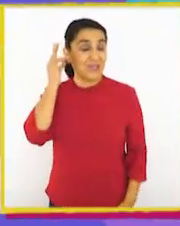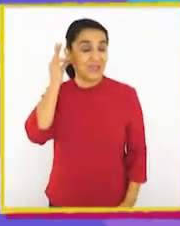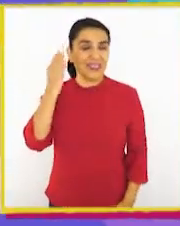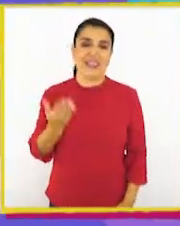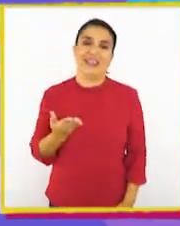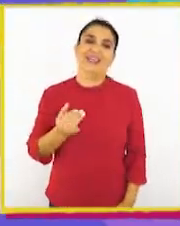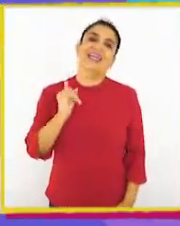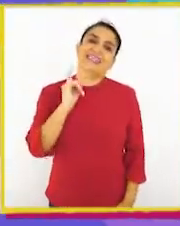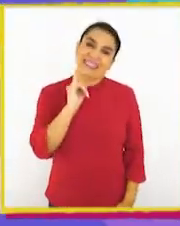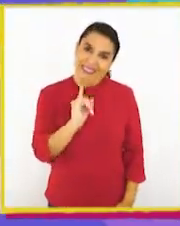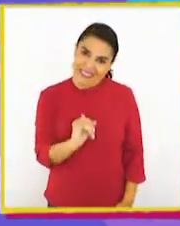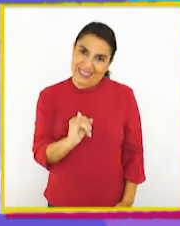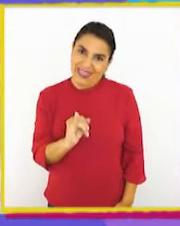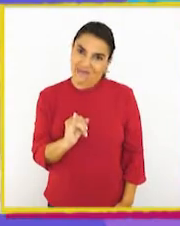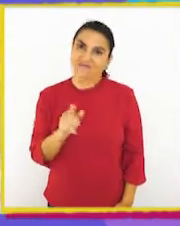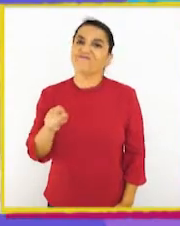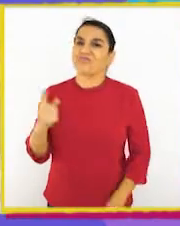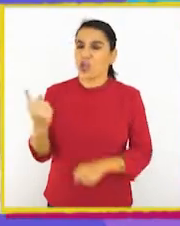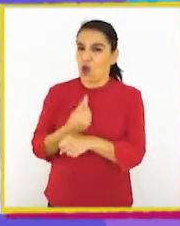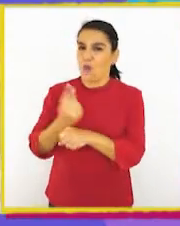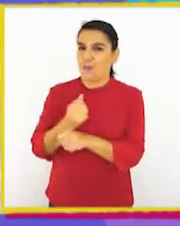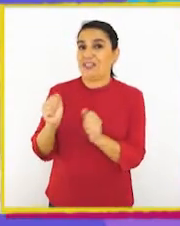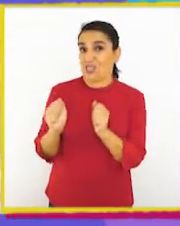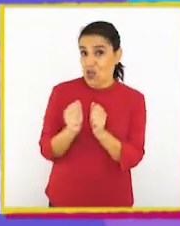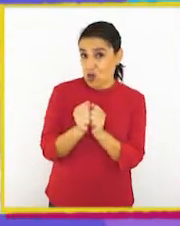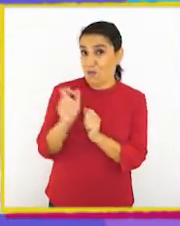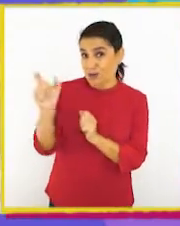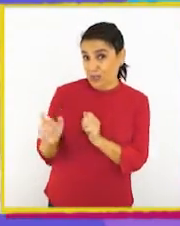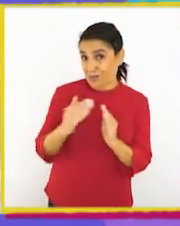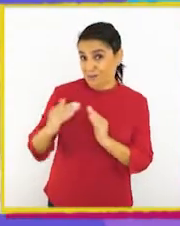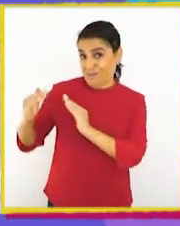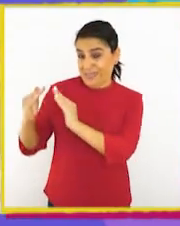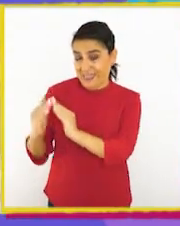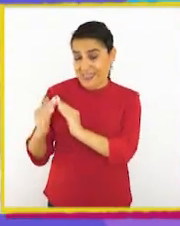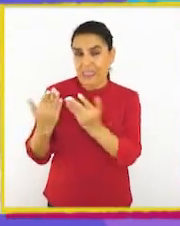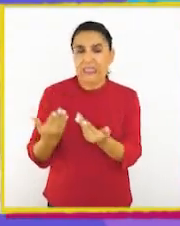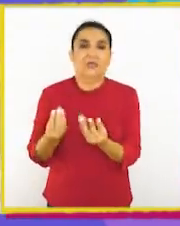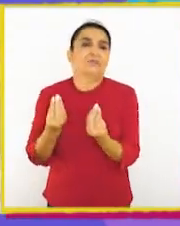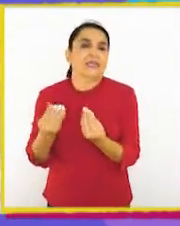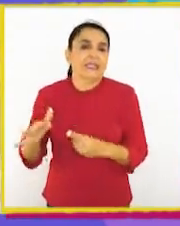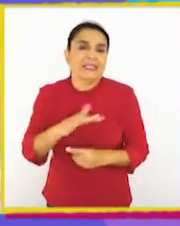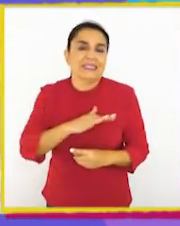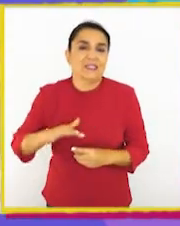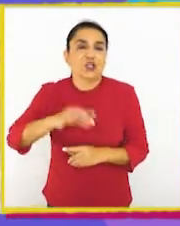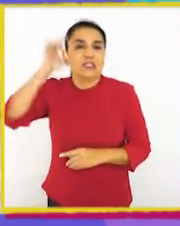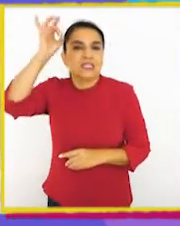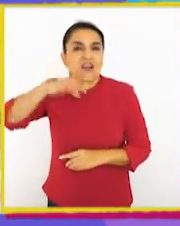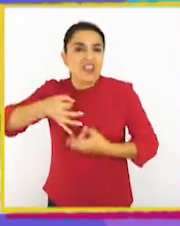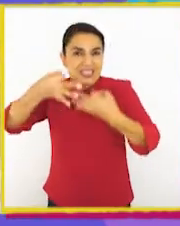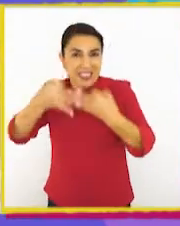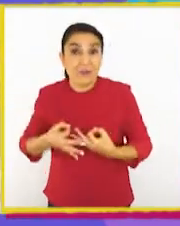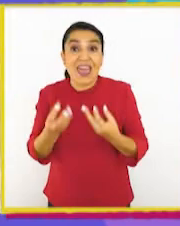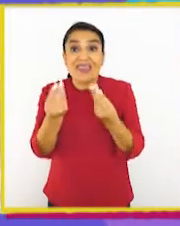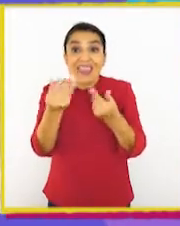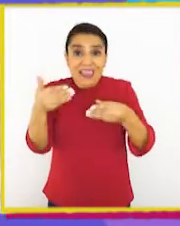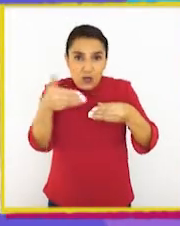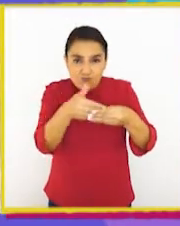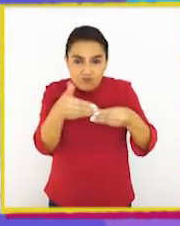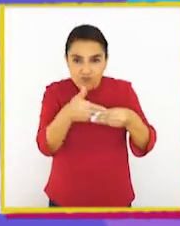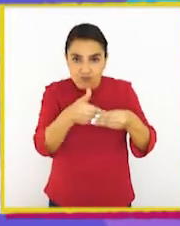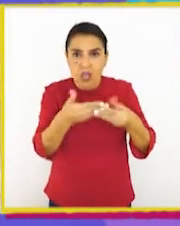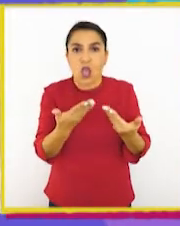amigas! ¡Hola! Sí, tal cual. Averigüe con el vecino este este lo que había pasado. Y tenemos que saber exactamente cuánto dinero había